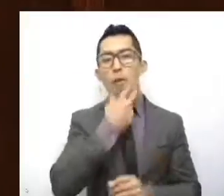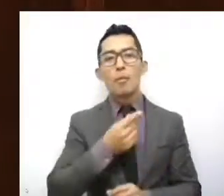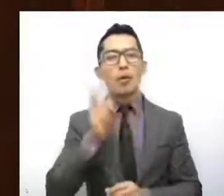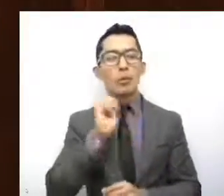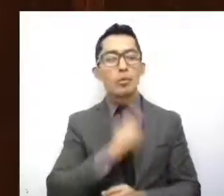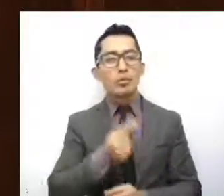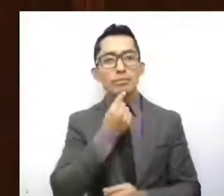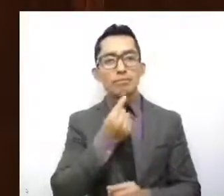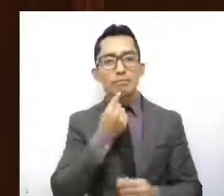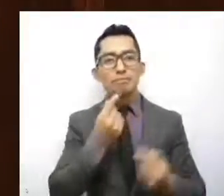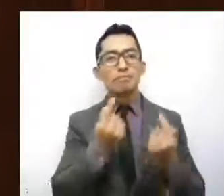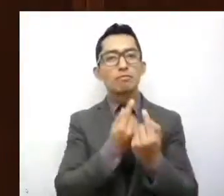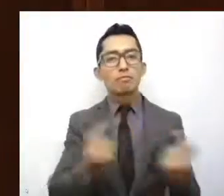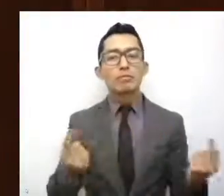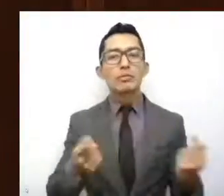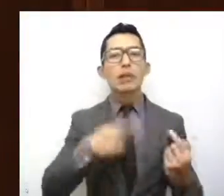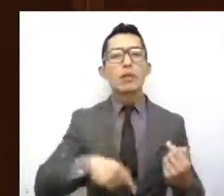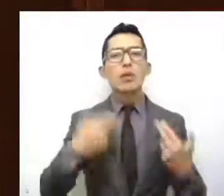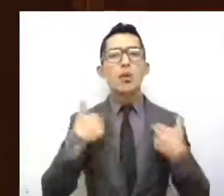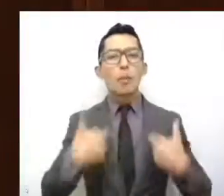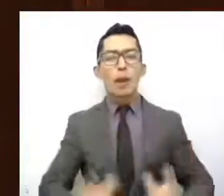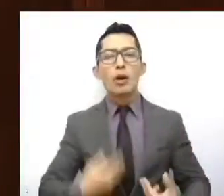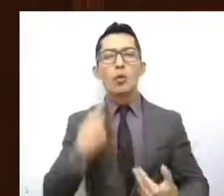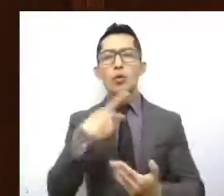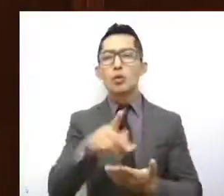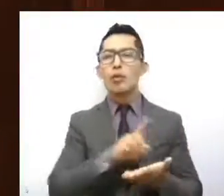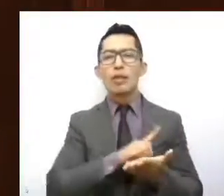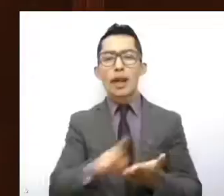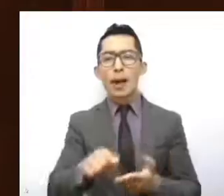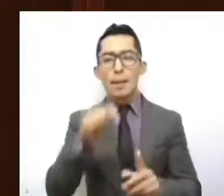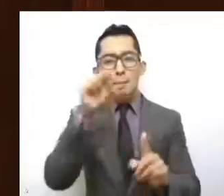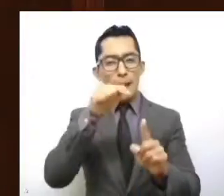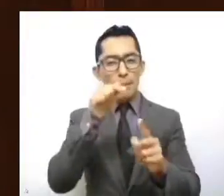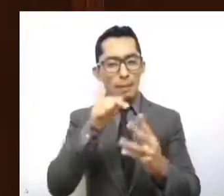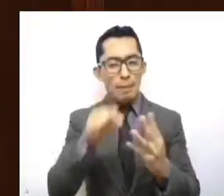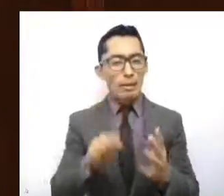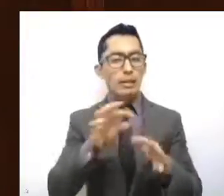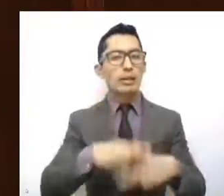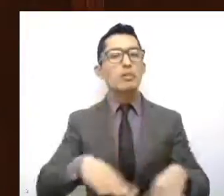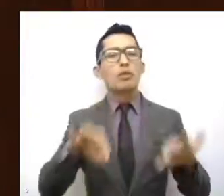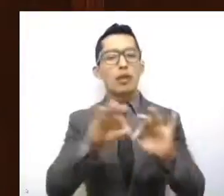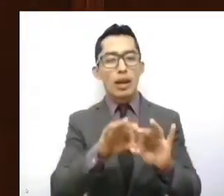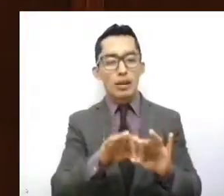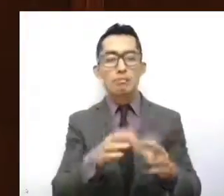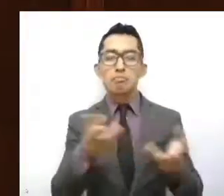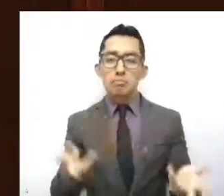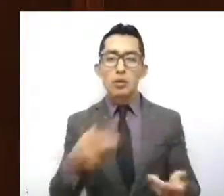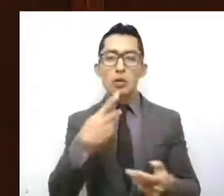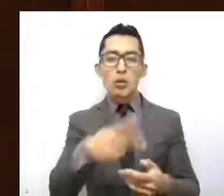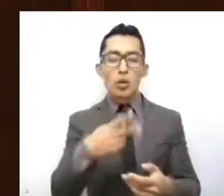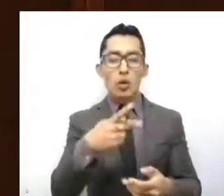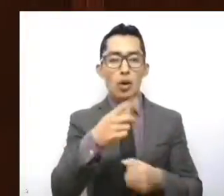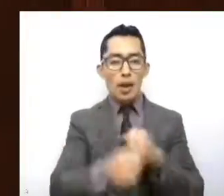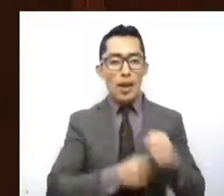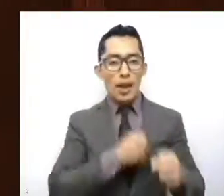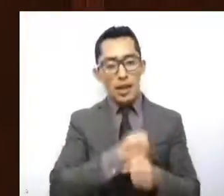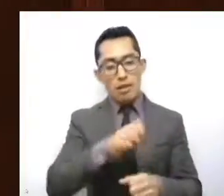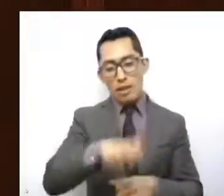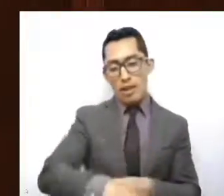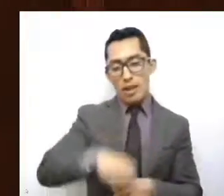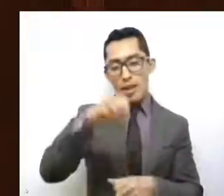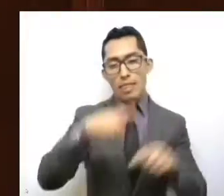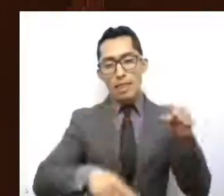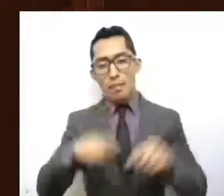son seres humanos con derechos específicos que en razón de su edad han de gozar de un tratamiento